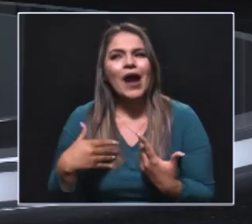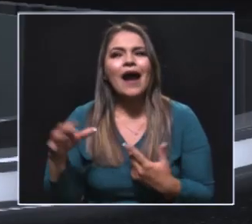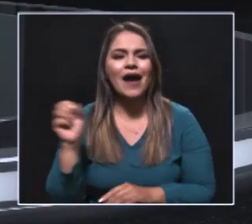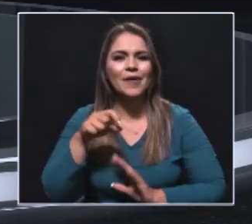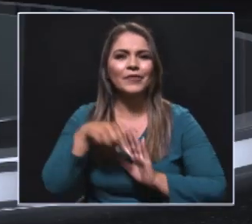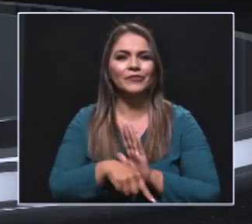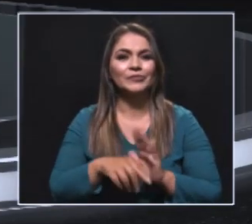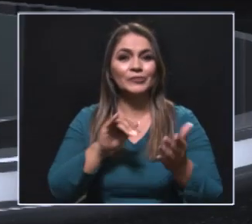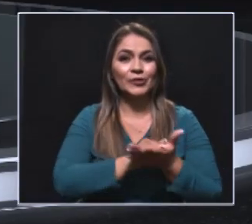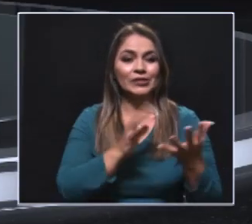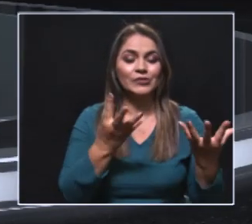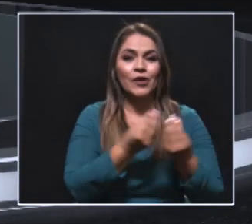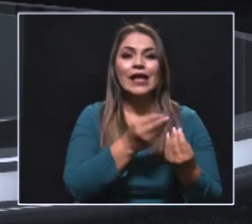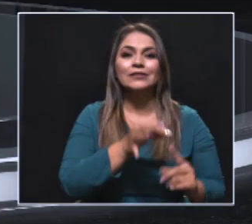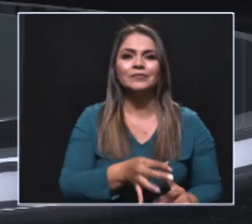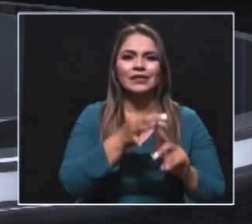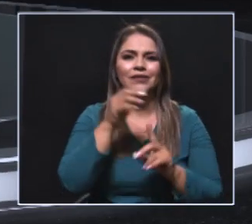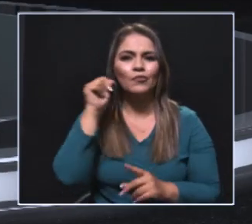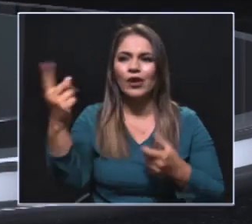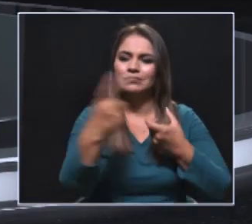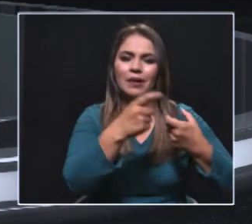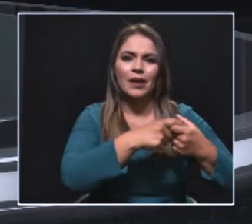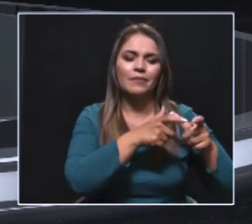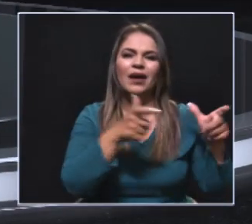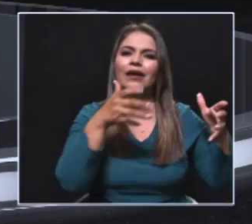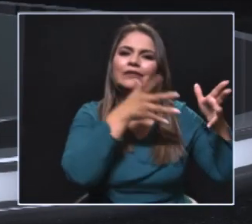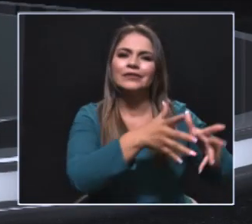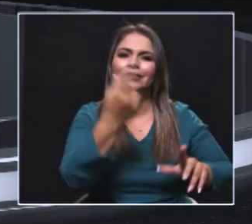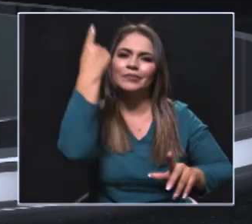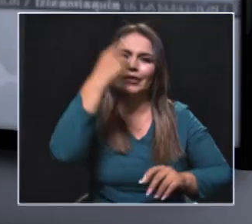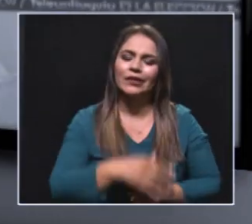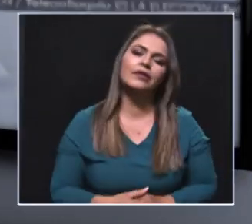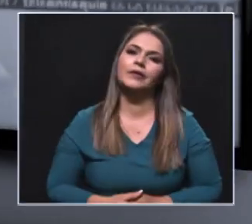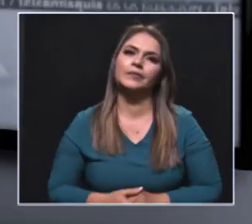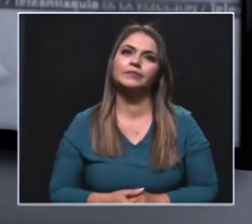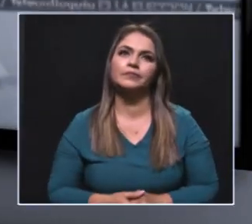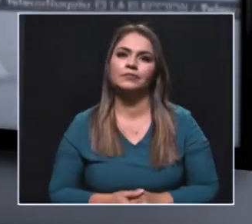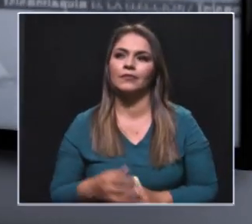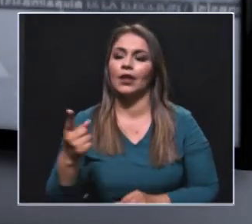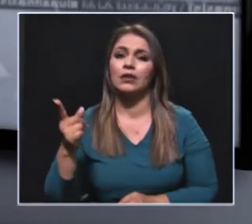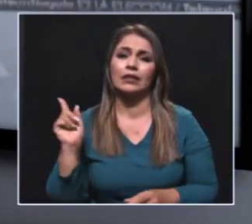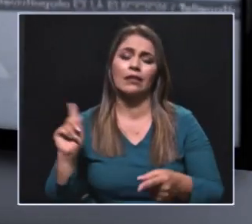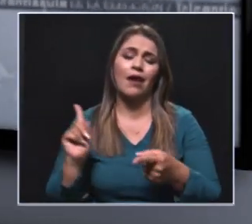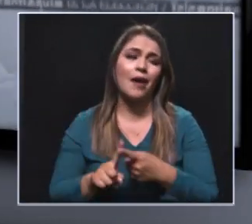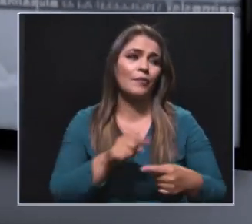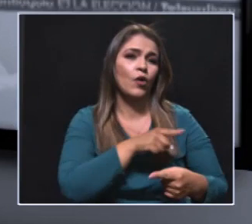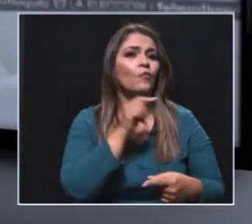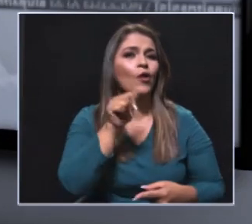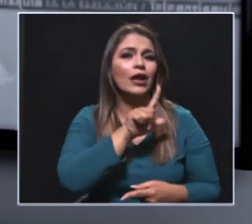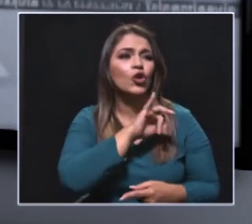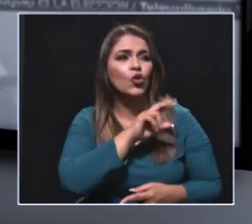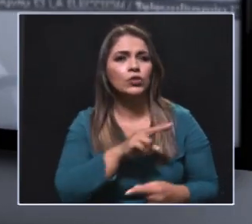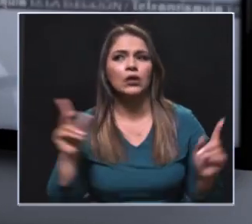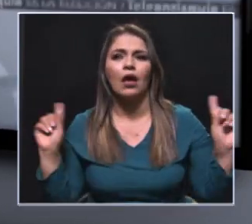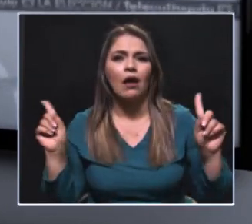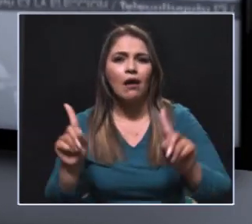entiende la escuela de formación política como resultado de ese ejercicio previo, tanto de Lucimelda como el suyo, tanto tiempo haciendo política, diciendo, las